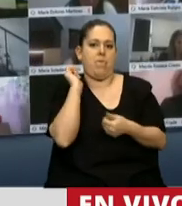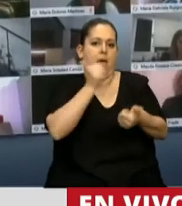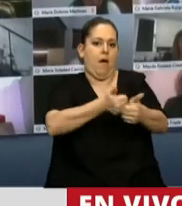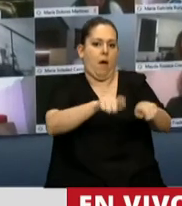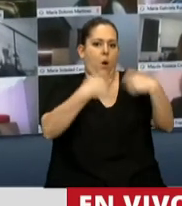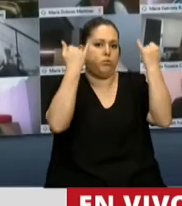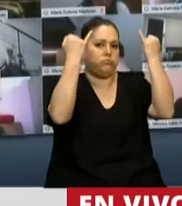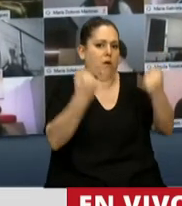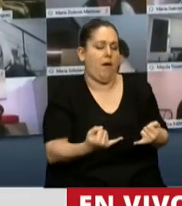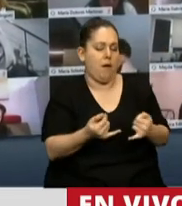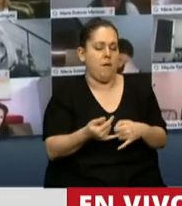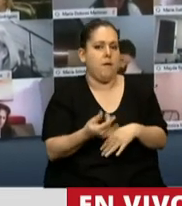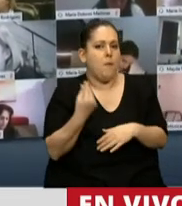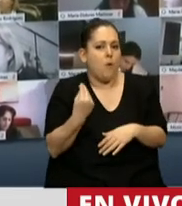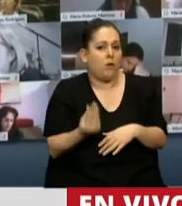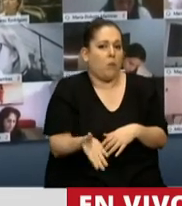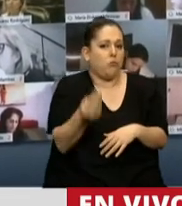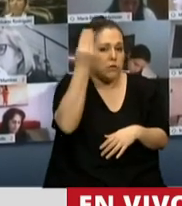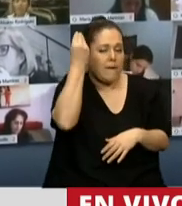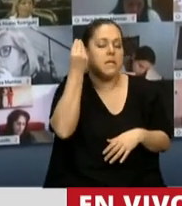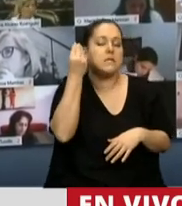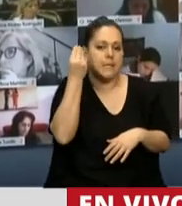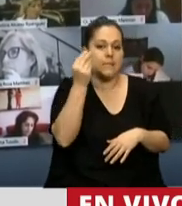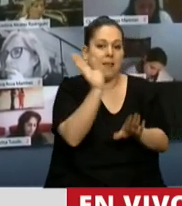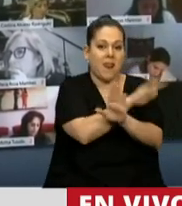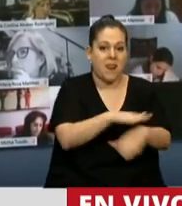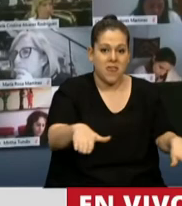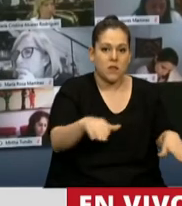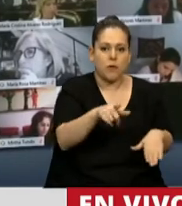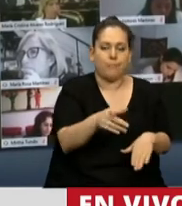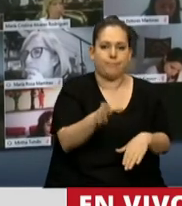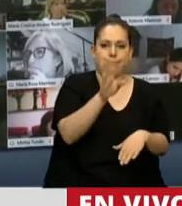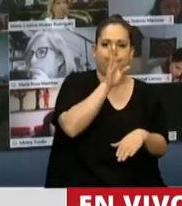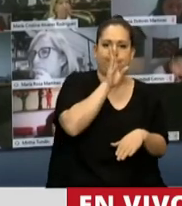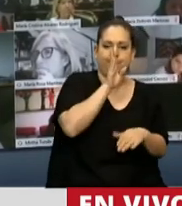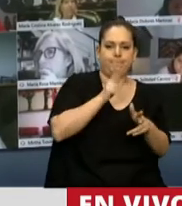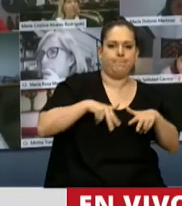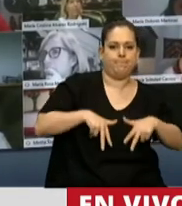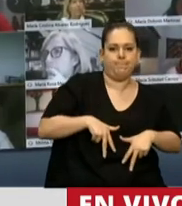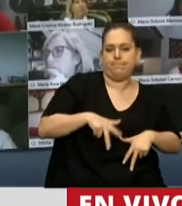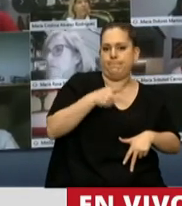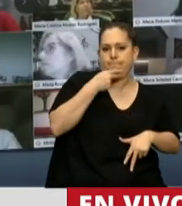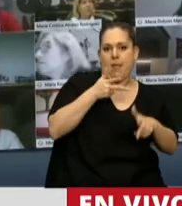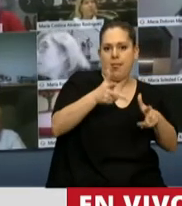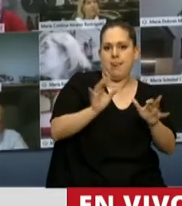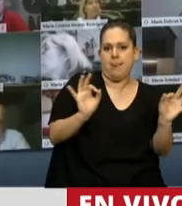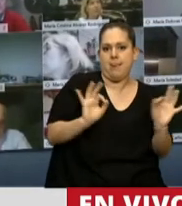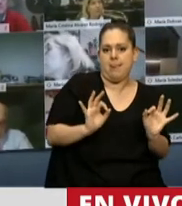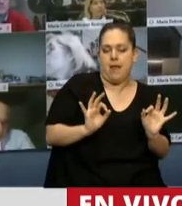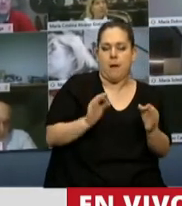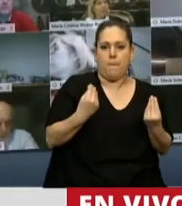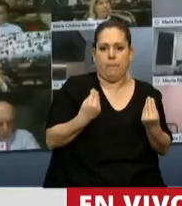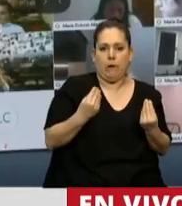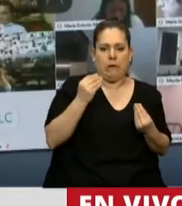ya que la mayoría de las veces los niños callan los abusos sexuales. El miedo